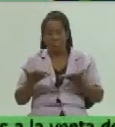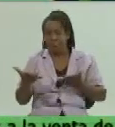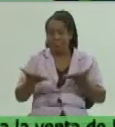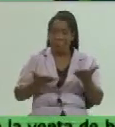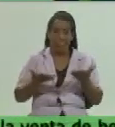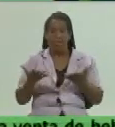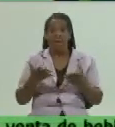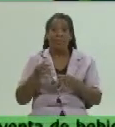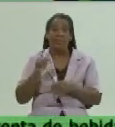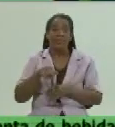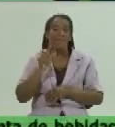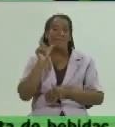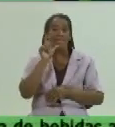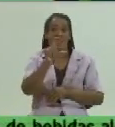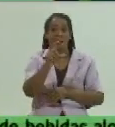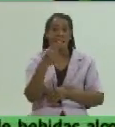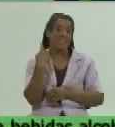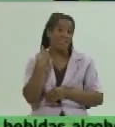desde finales del año 2020